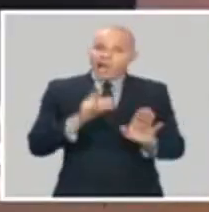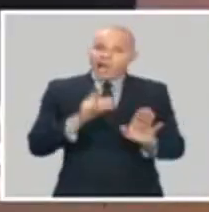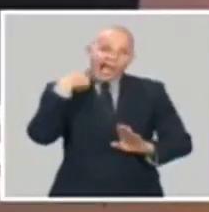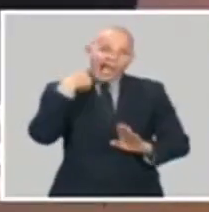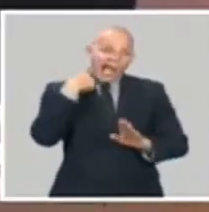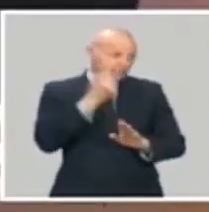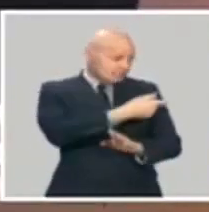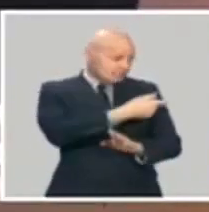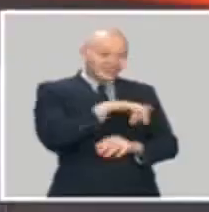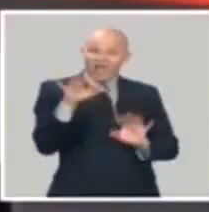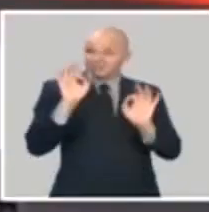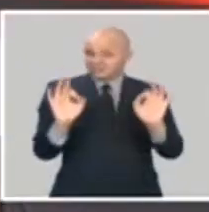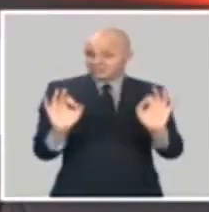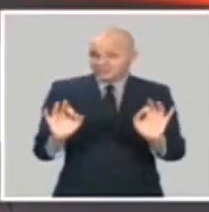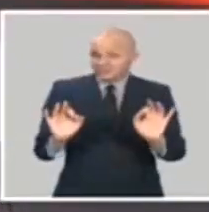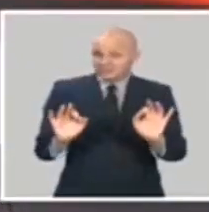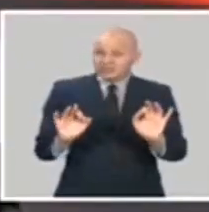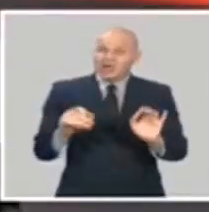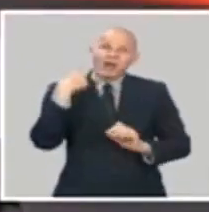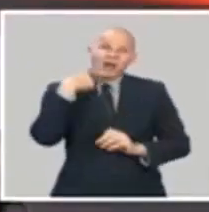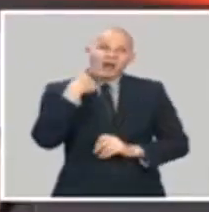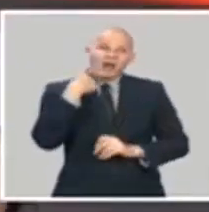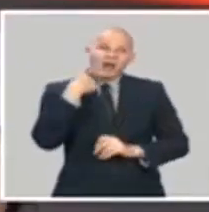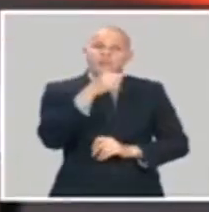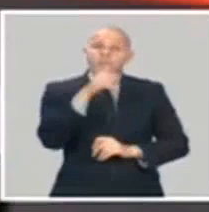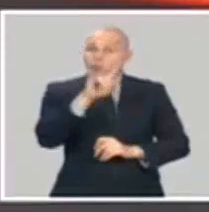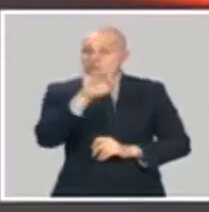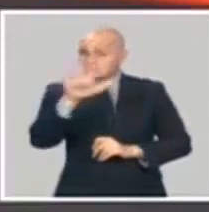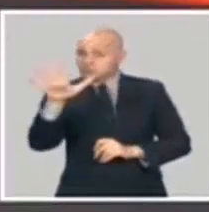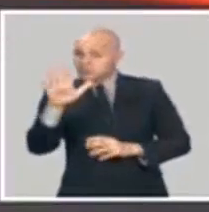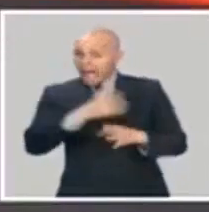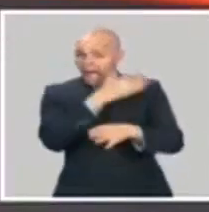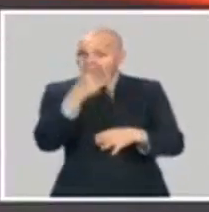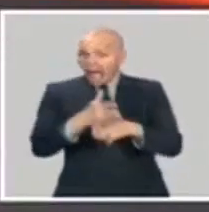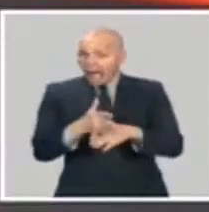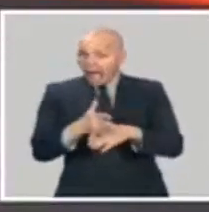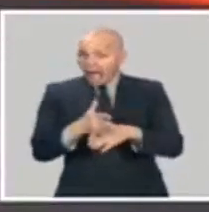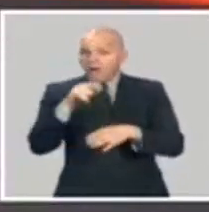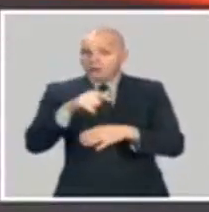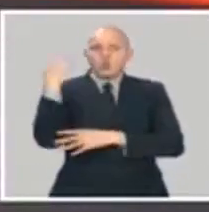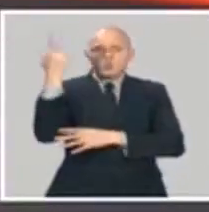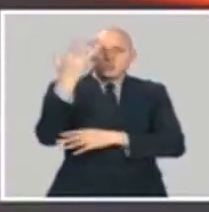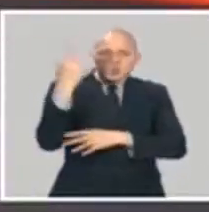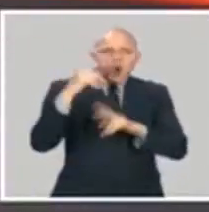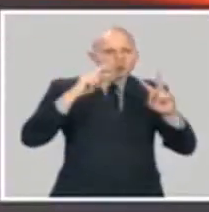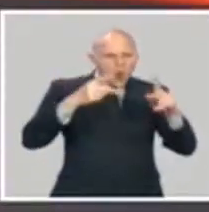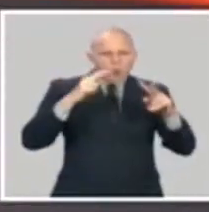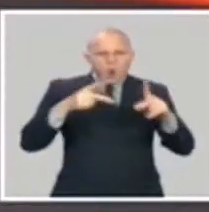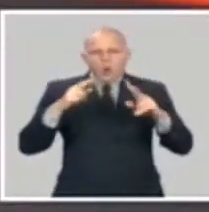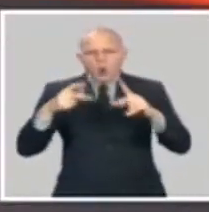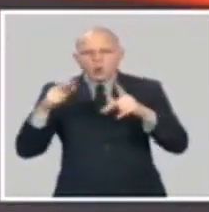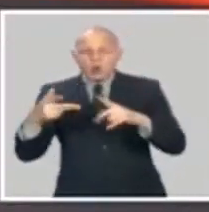activos. Los años... Desde 1995 estamos viviendo una era de mucha actividad ciclónica,